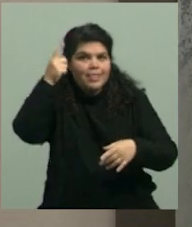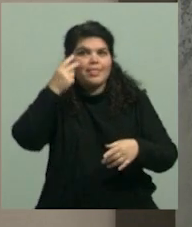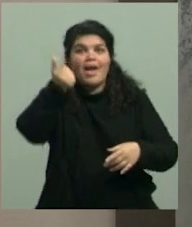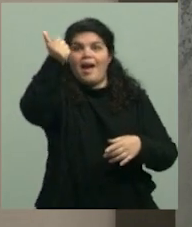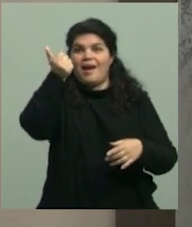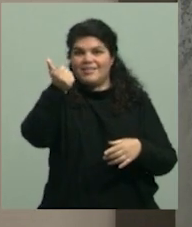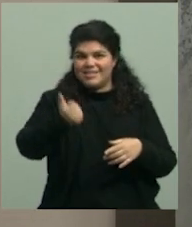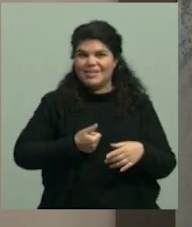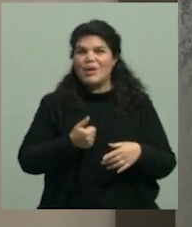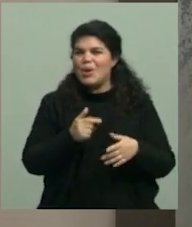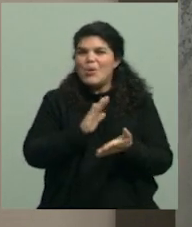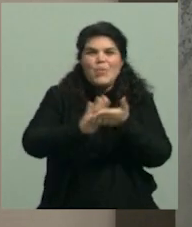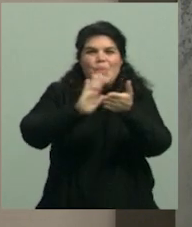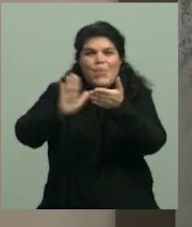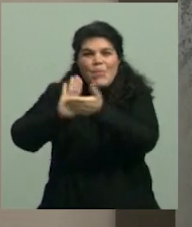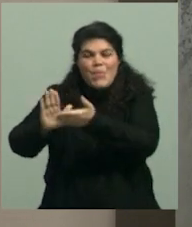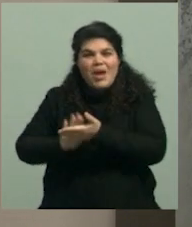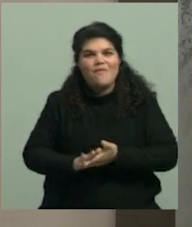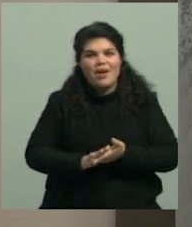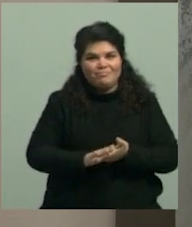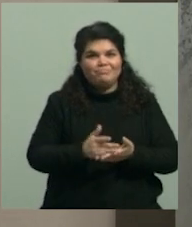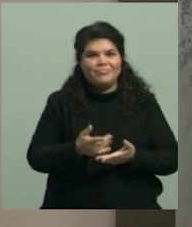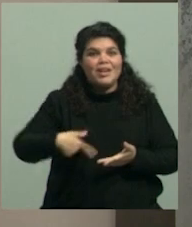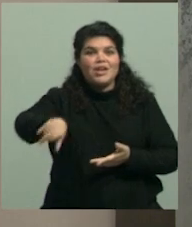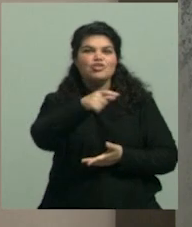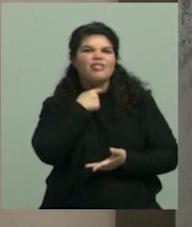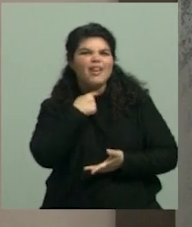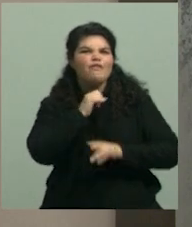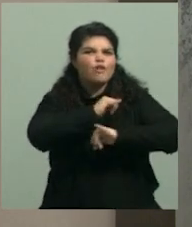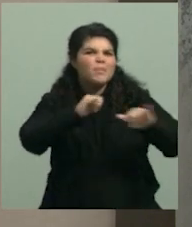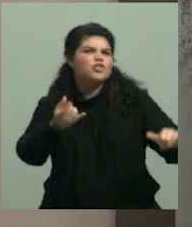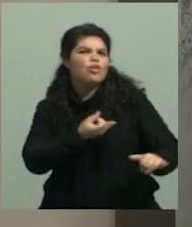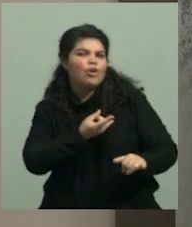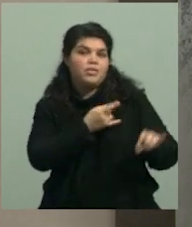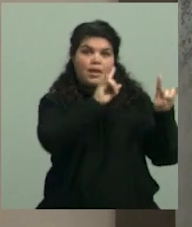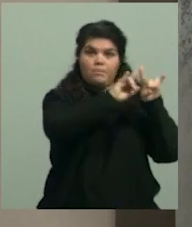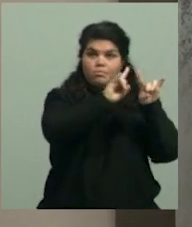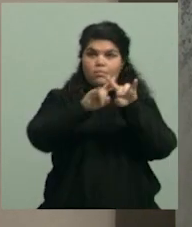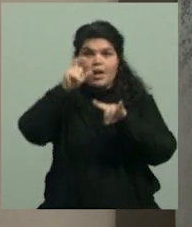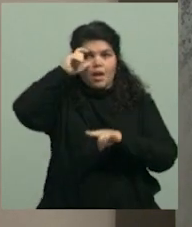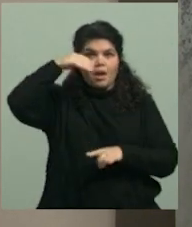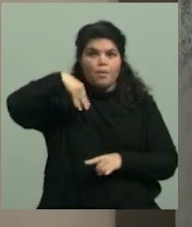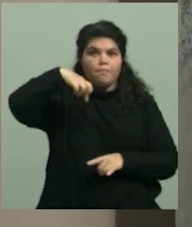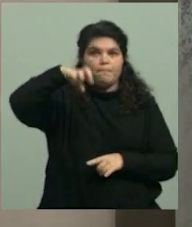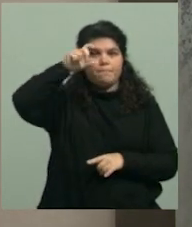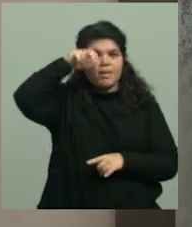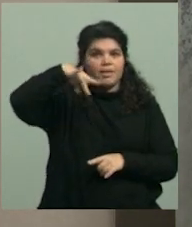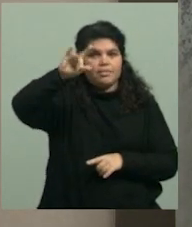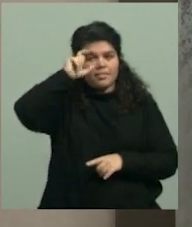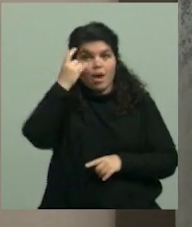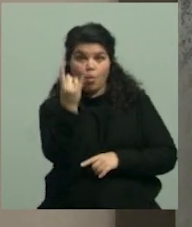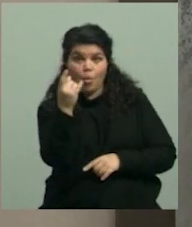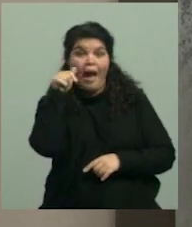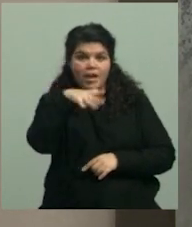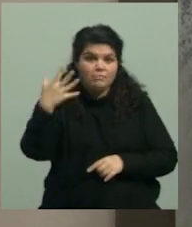recuerden, toda la información pueden encontrarla en la página, tienen que buscar Emprende U, y ahí por supuesto van a encontrar